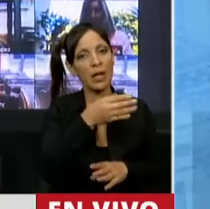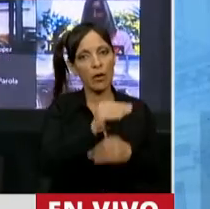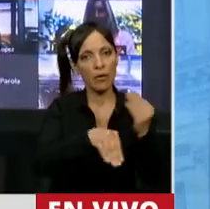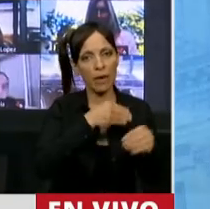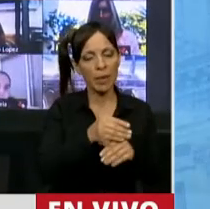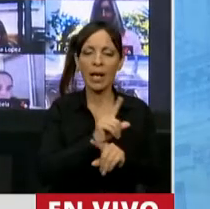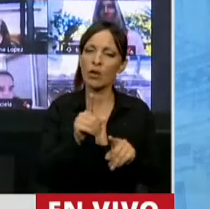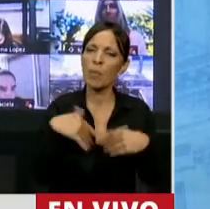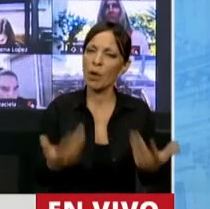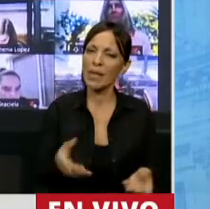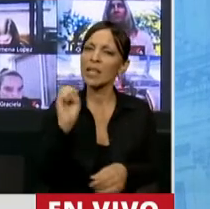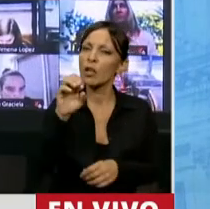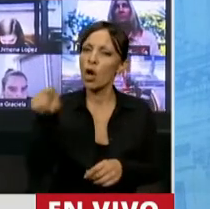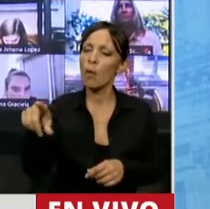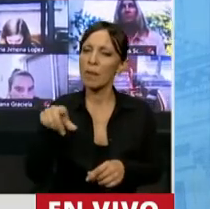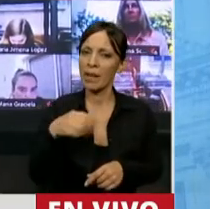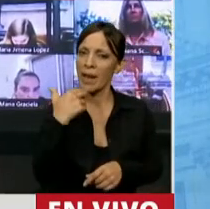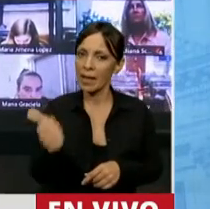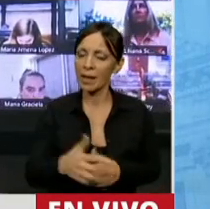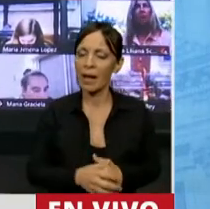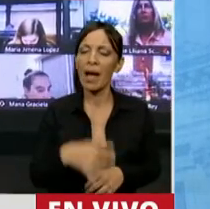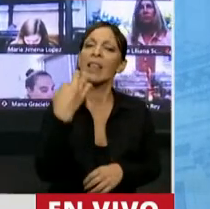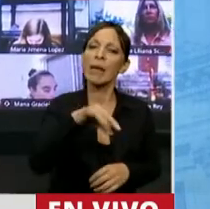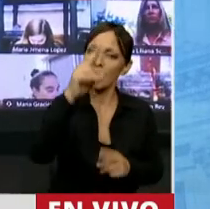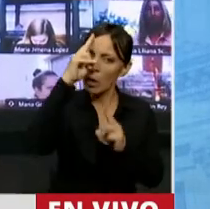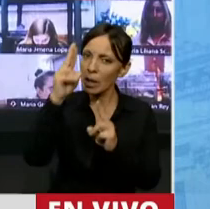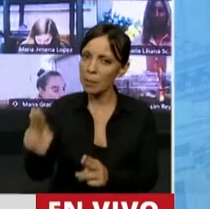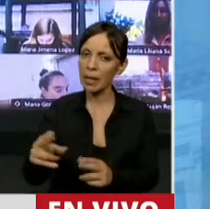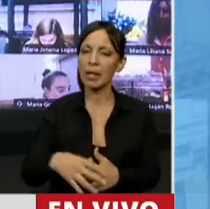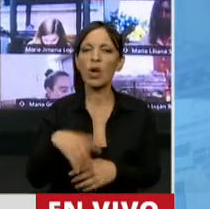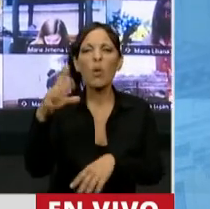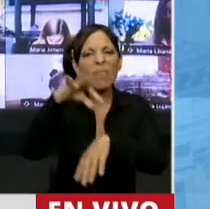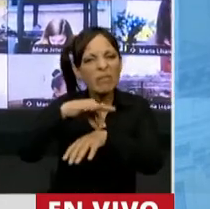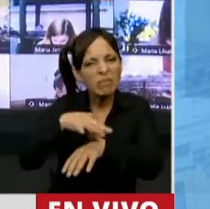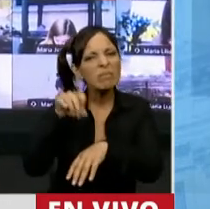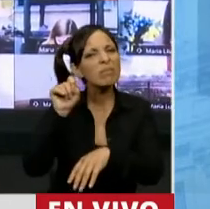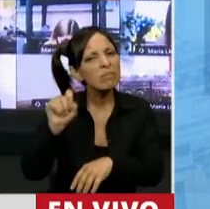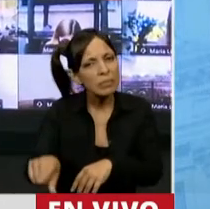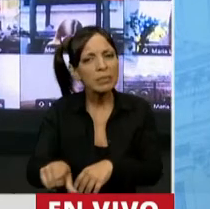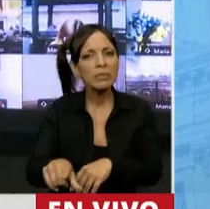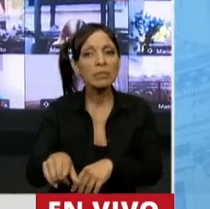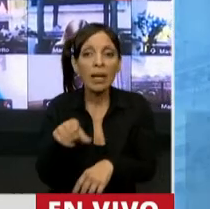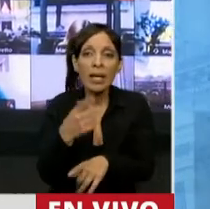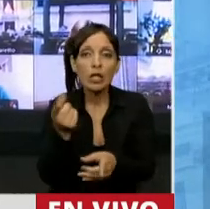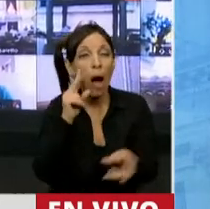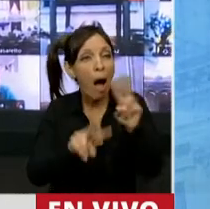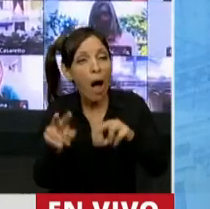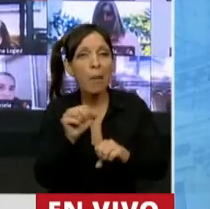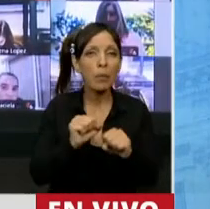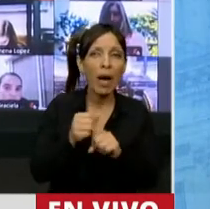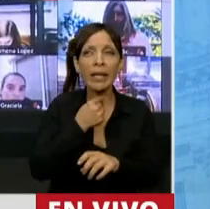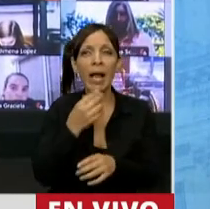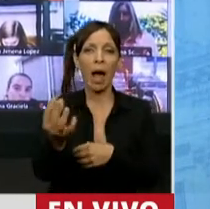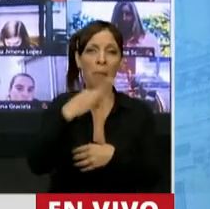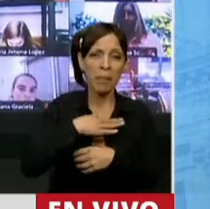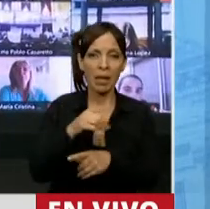no sea usada políticamente. Que tengamos el respeto a una patología que nadie la buscó, que nadie la